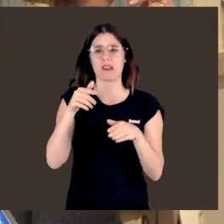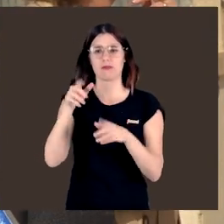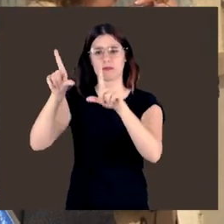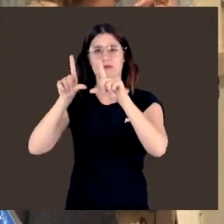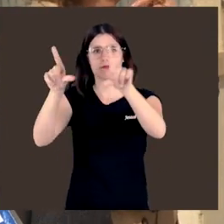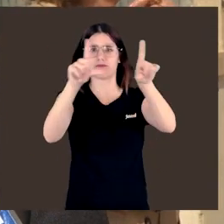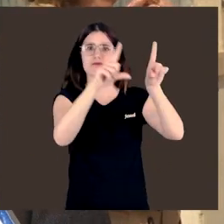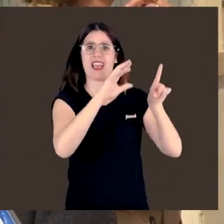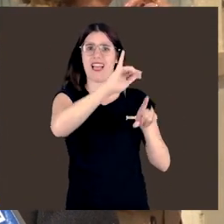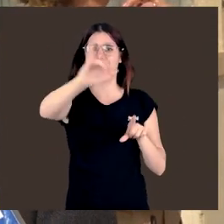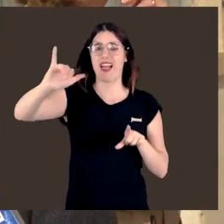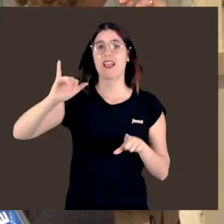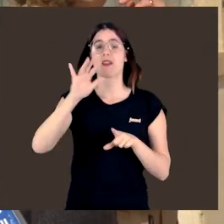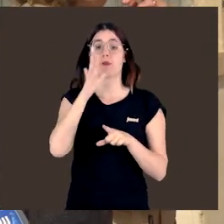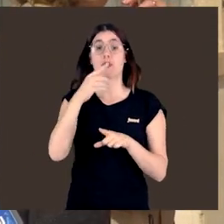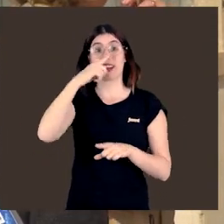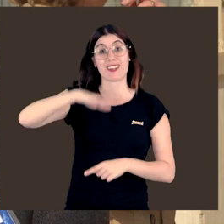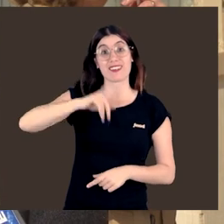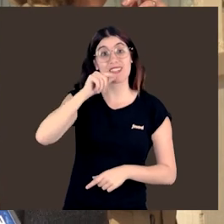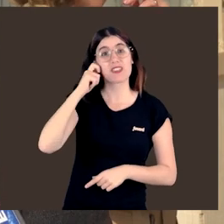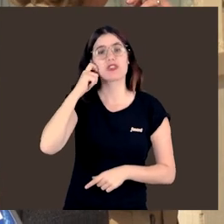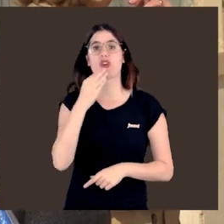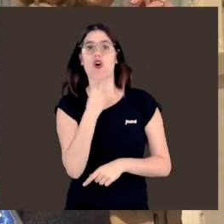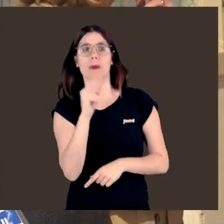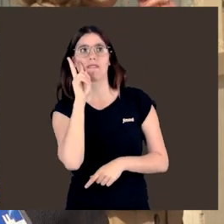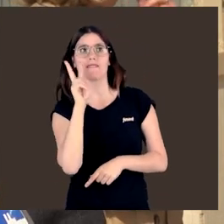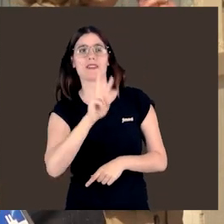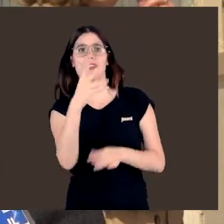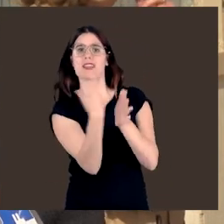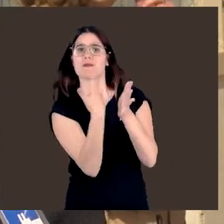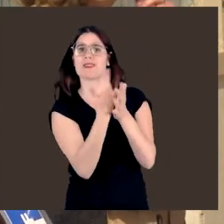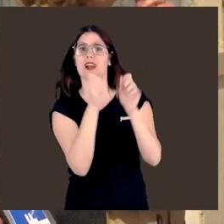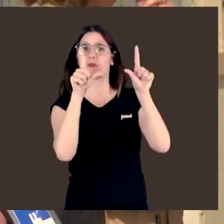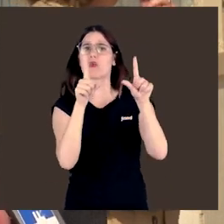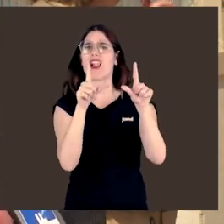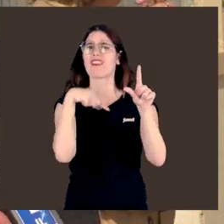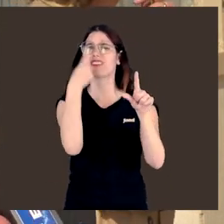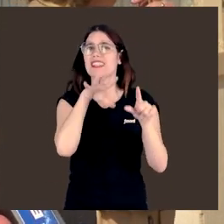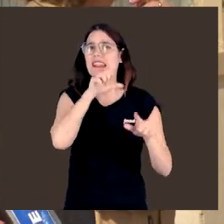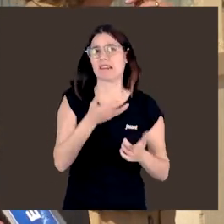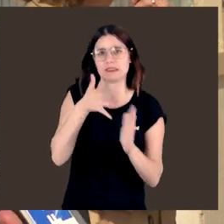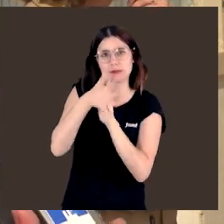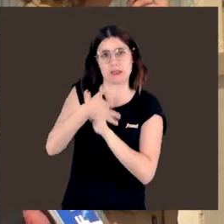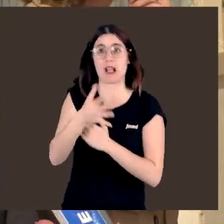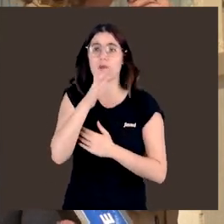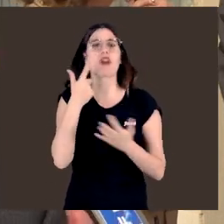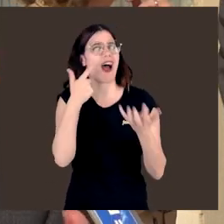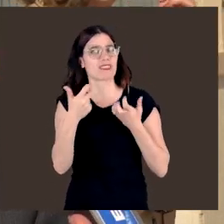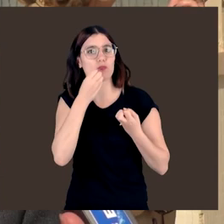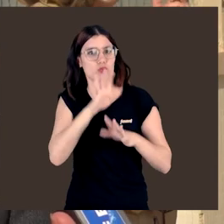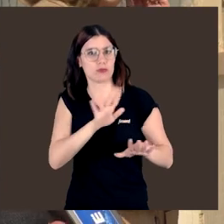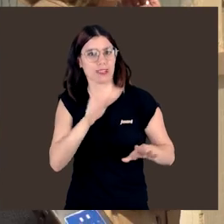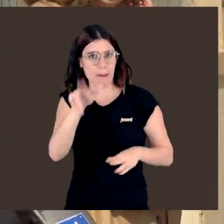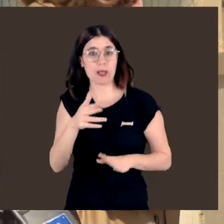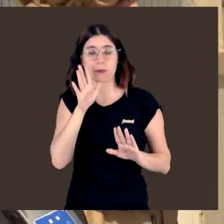donde poder llevar a los más jóvenes, niños y niñas, a que vean y explicarles lo que hay detrás de cada mural. Porque una cosa es explicarles el arte, que está bien